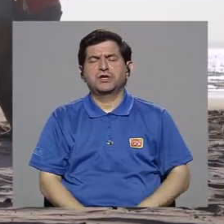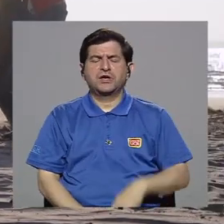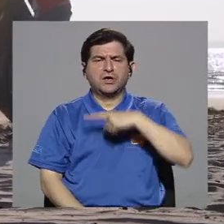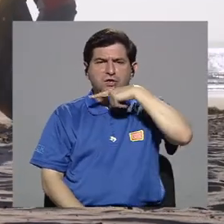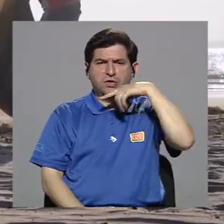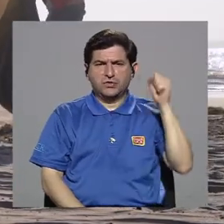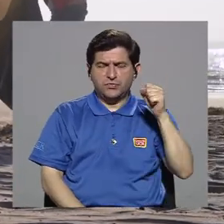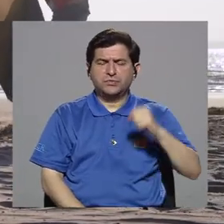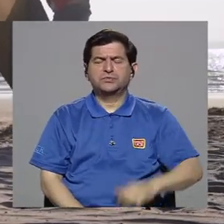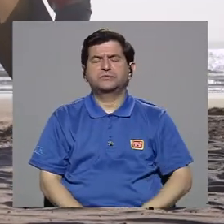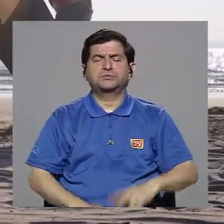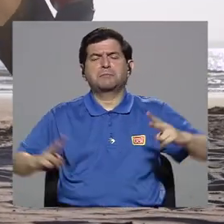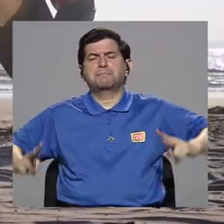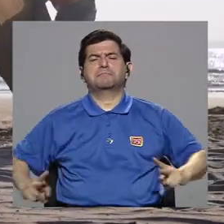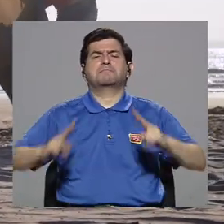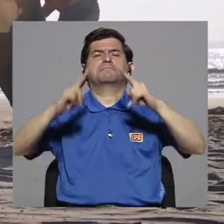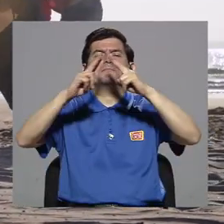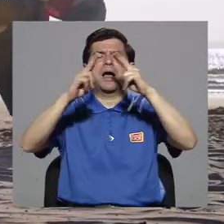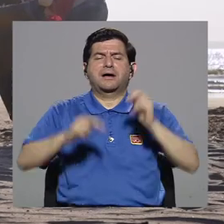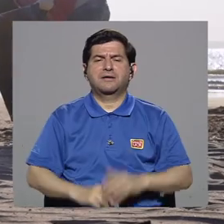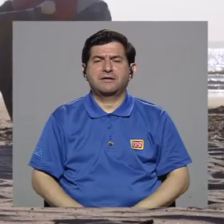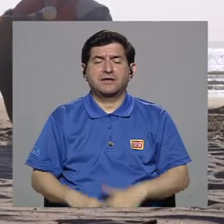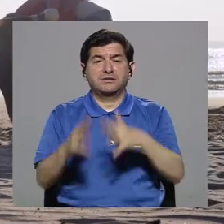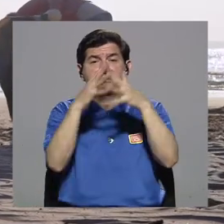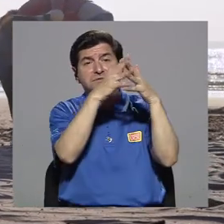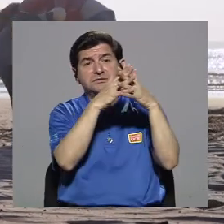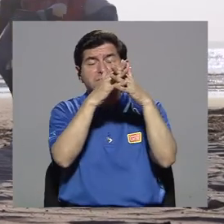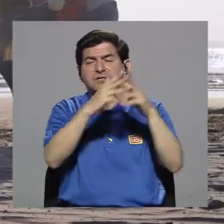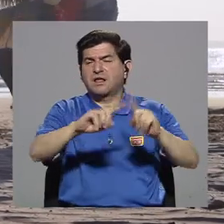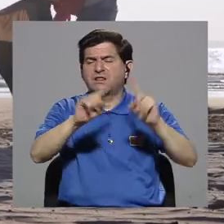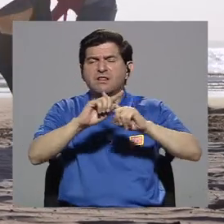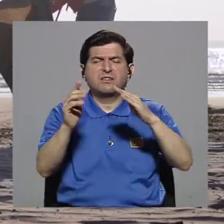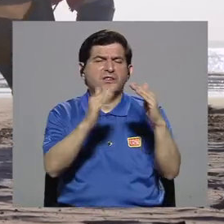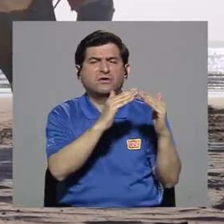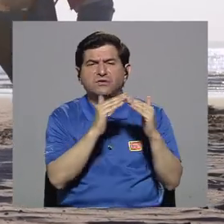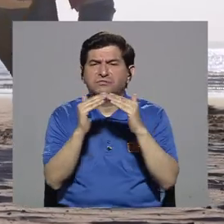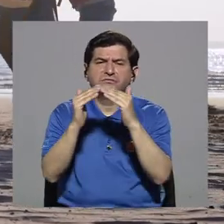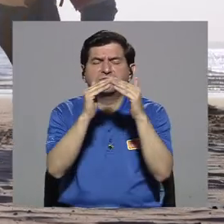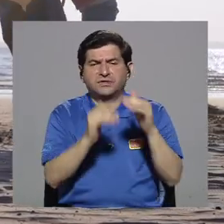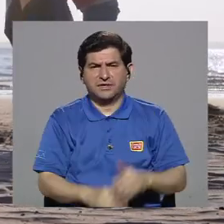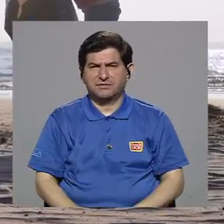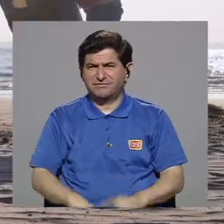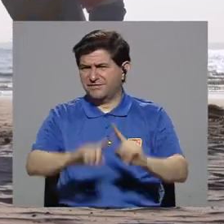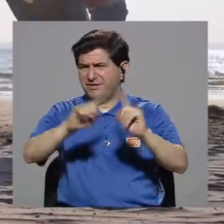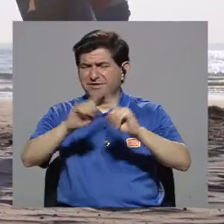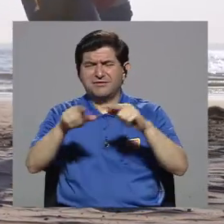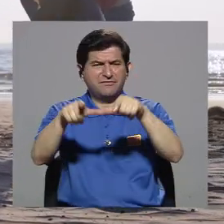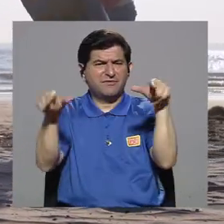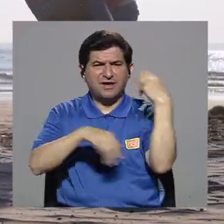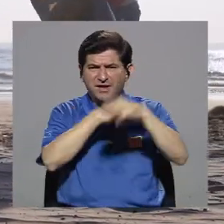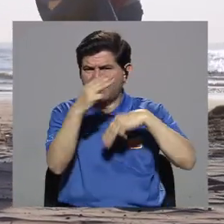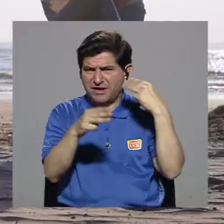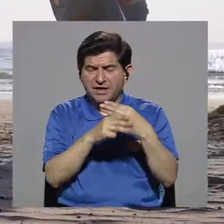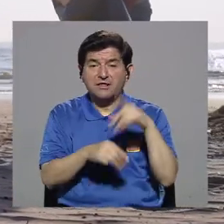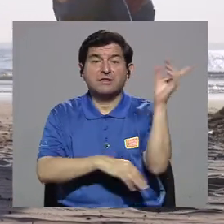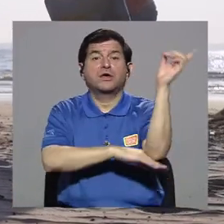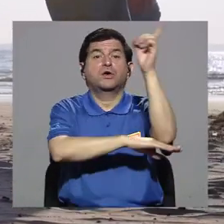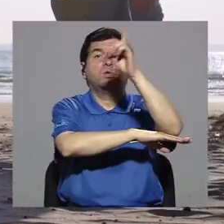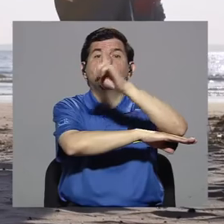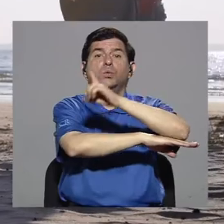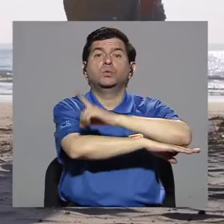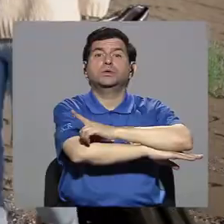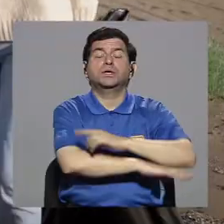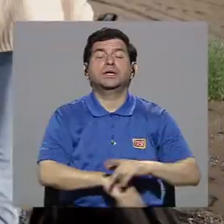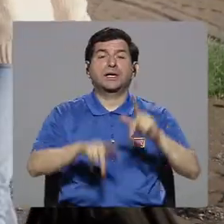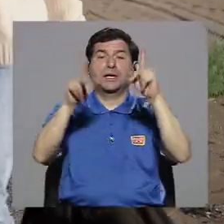Moscú, en París, en los Estados Unidos, en varias ciudades, en muchas ciudades del mundo hubo un